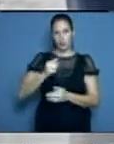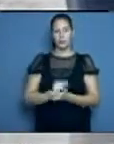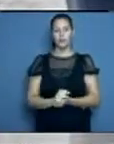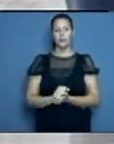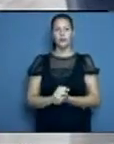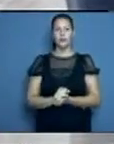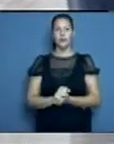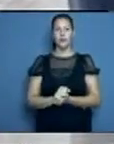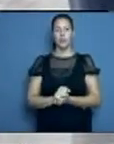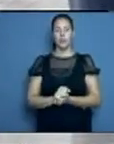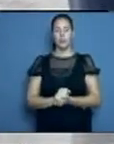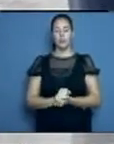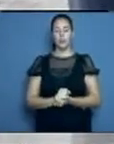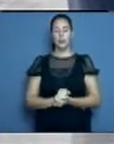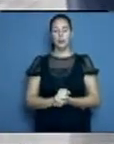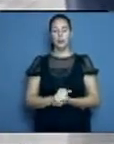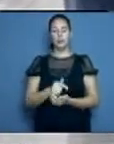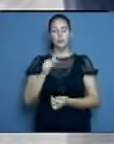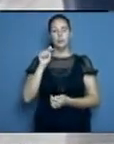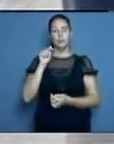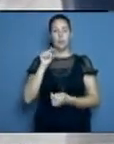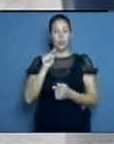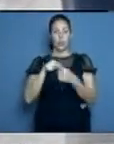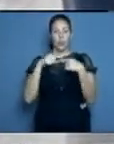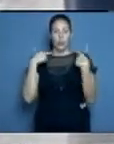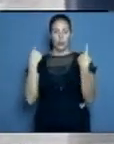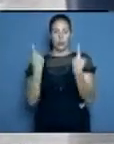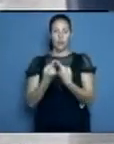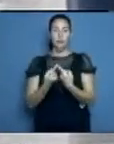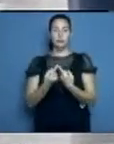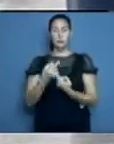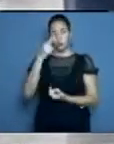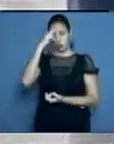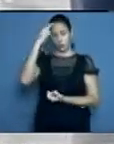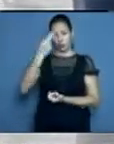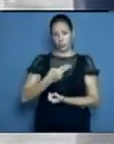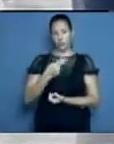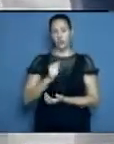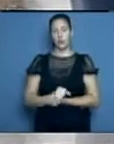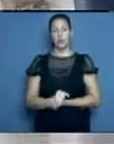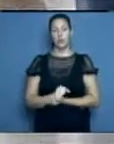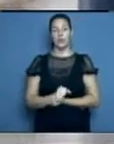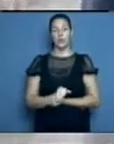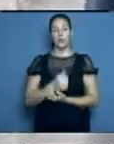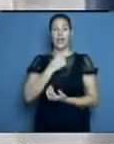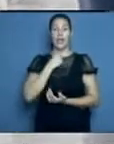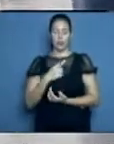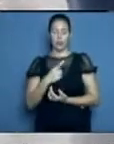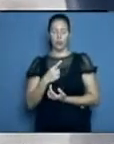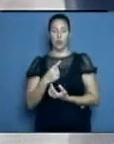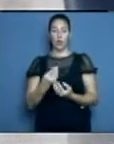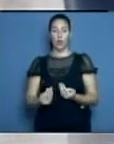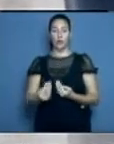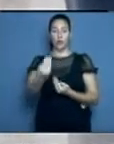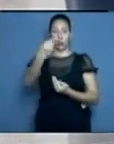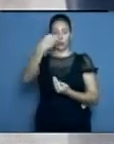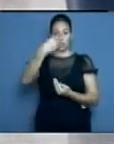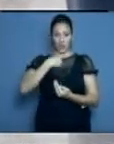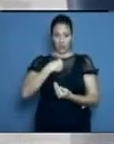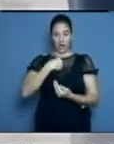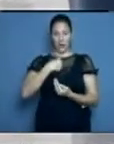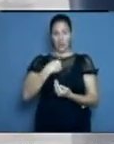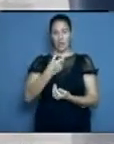No conozco que se haya detectado por parte nuestra. Porque nosotros lo que hacemos es recibir el medicamento en la provincia,